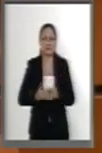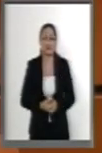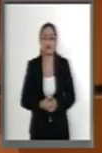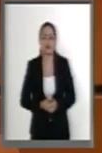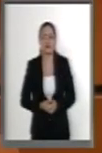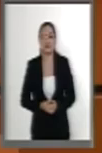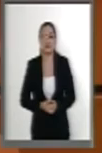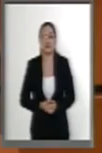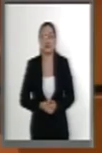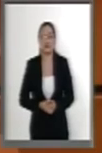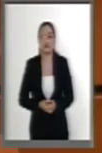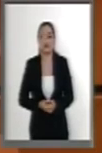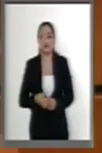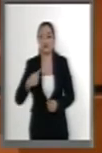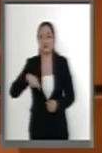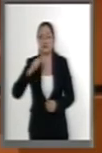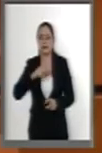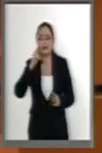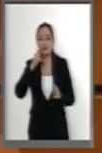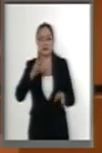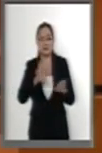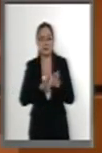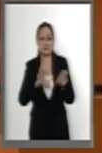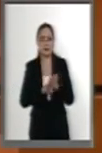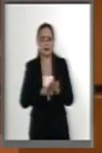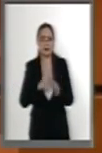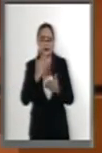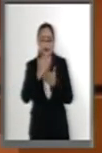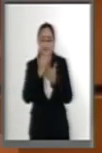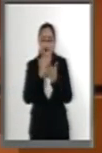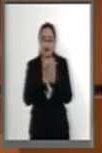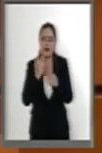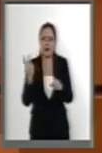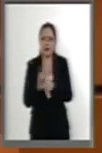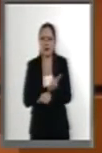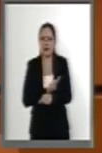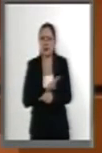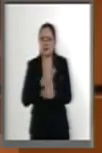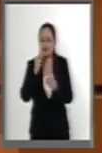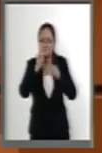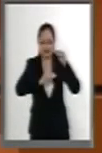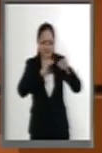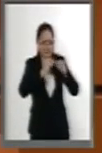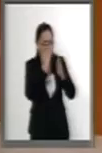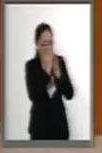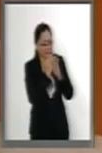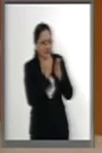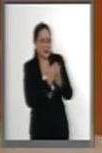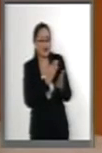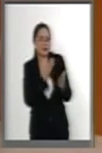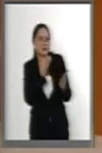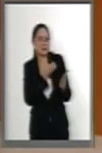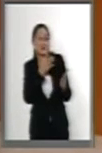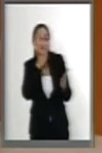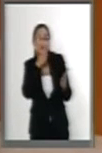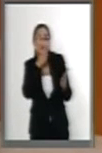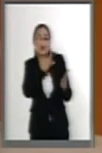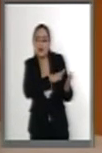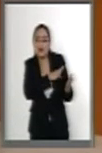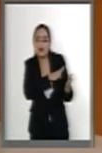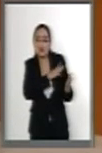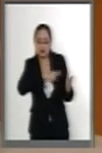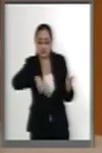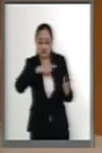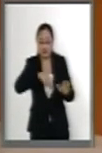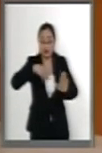Vamos a ver el sistema anticorrupción como queda. ¡Mal! ¡Mal! No estamos atacando a